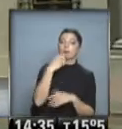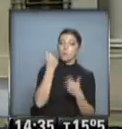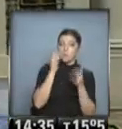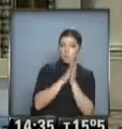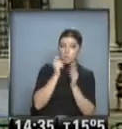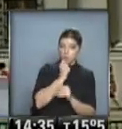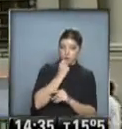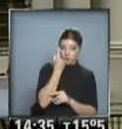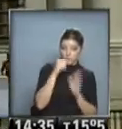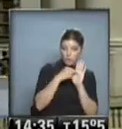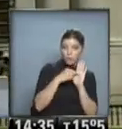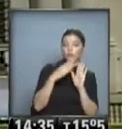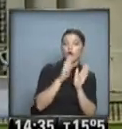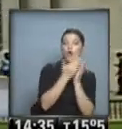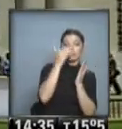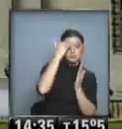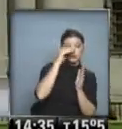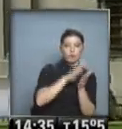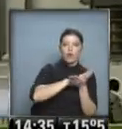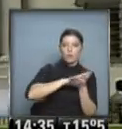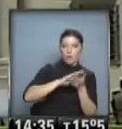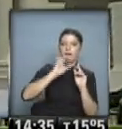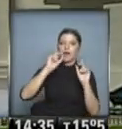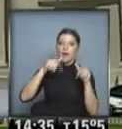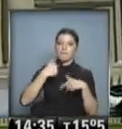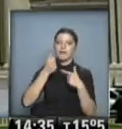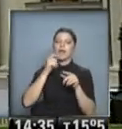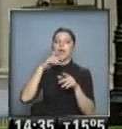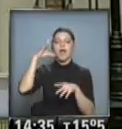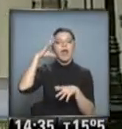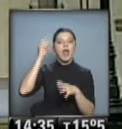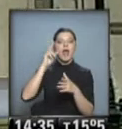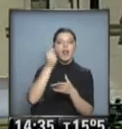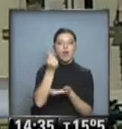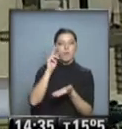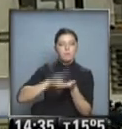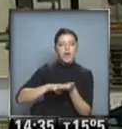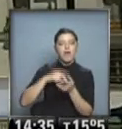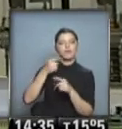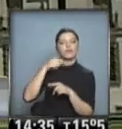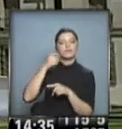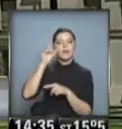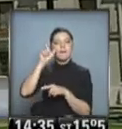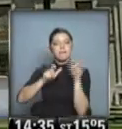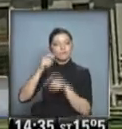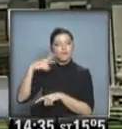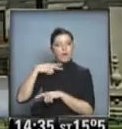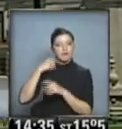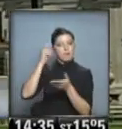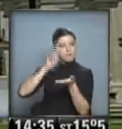constitución. También habla de una reforma tributaria para agravar más a los que más tienen y, por si fuera poco,